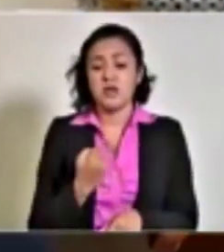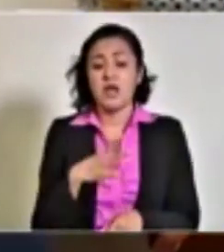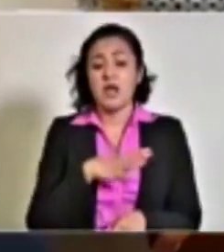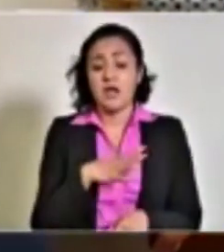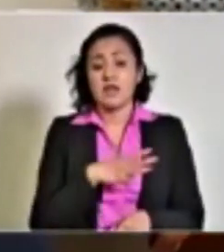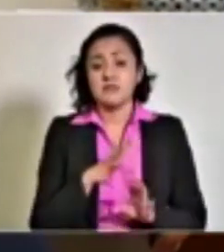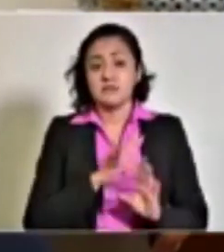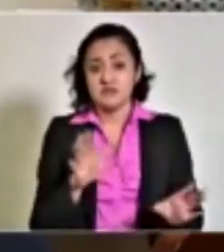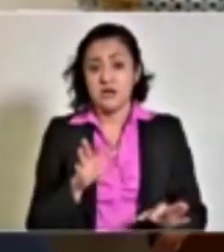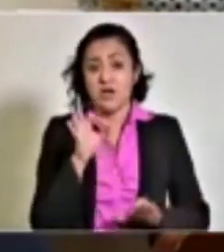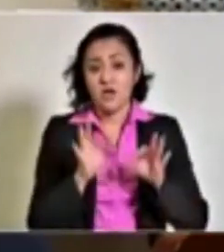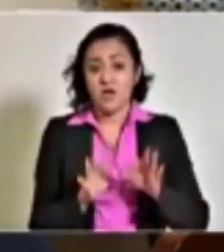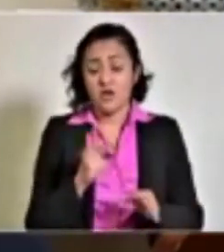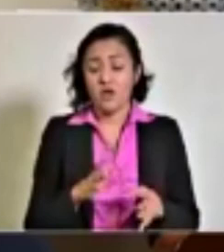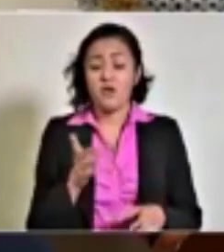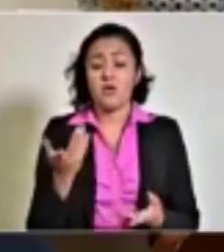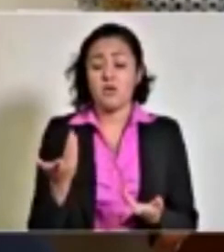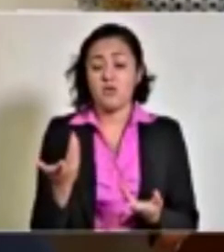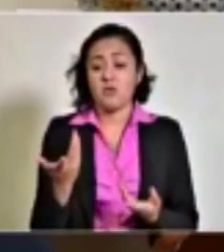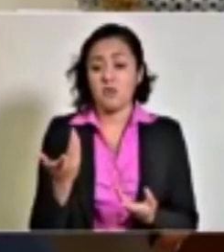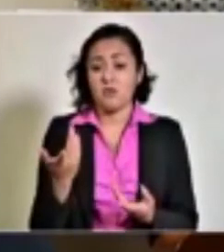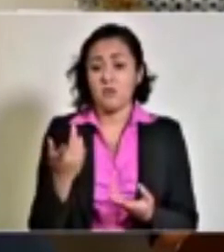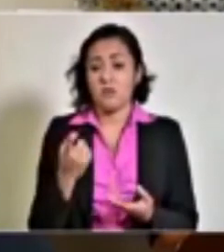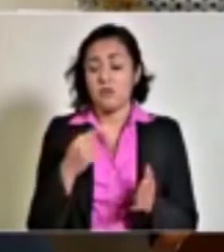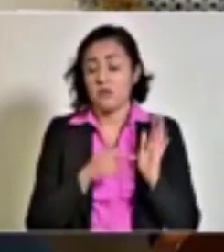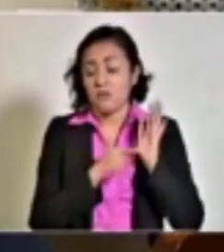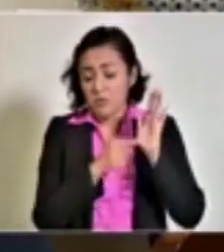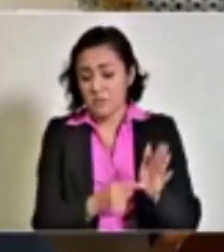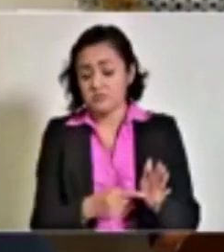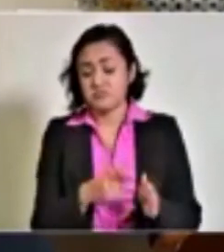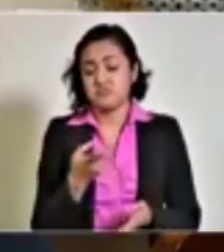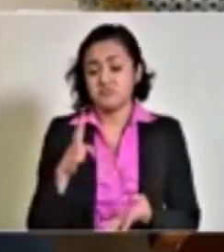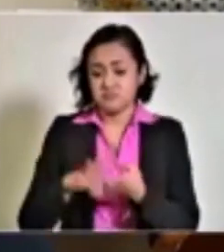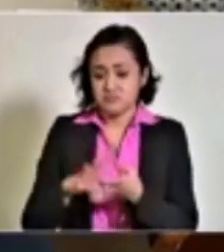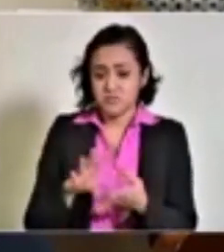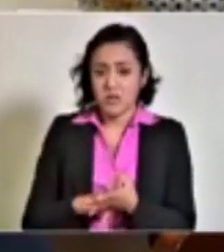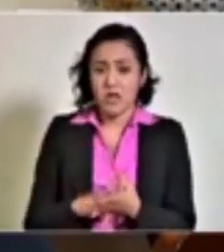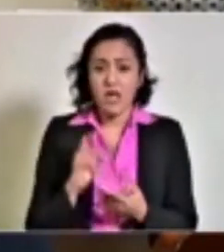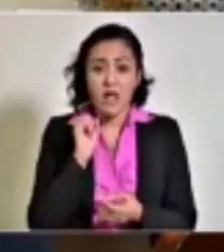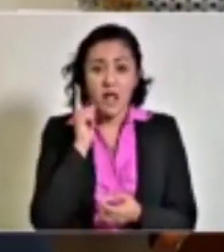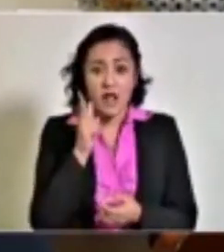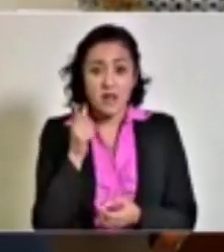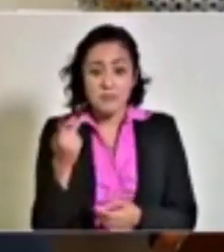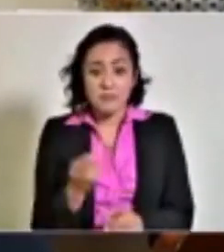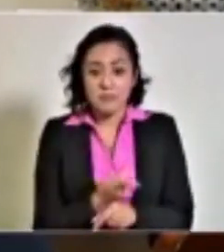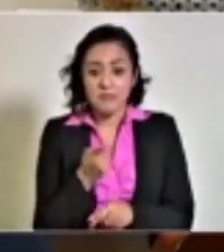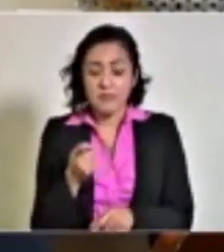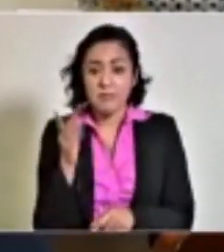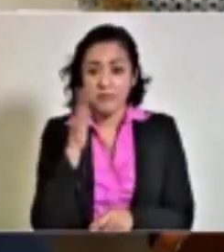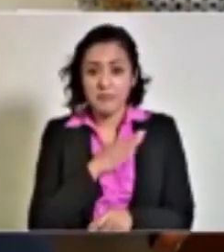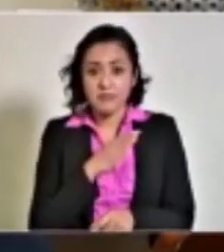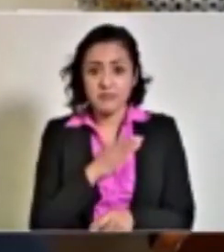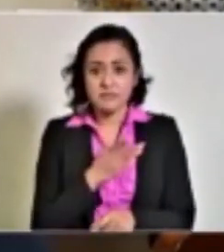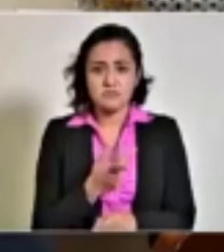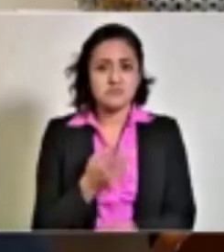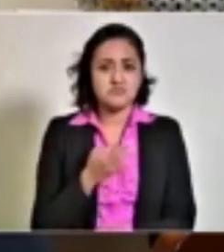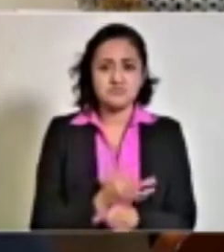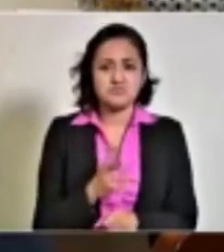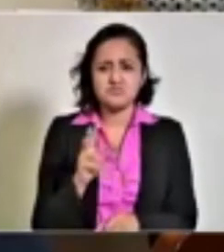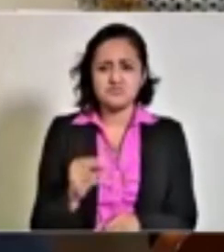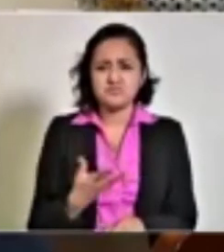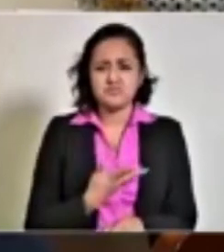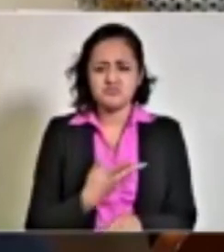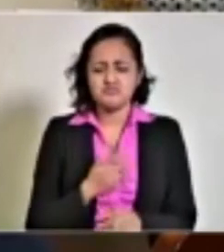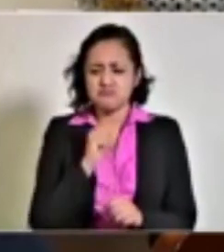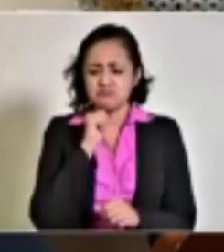judicial en contra de él sobre algún delito. Y nos encontramos que nunca ha tenido